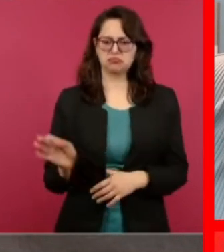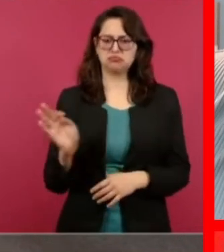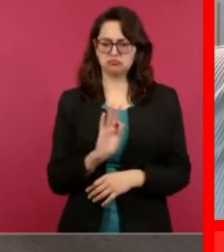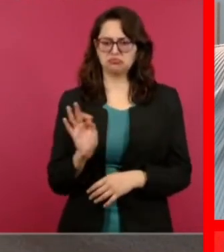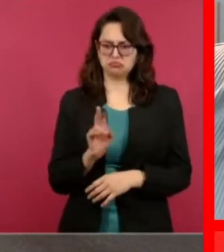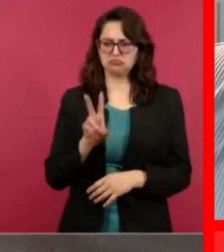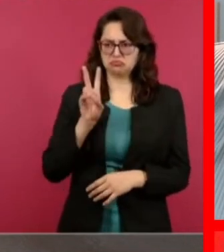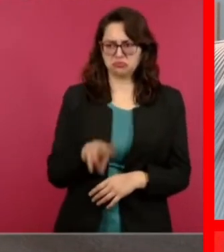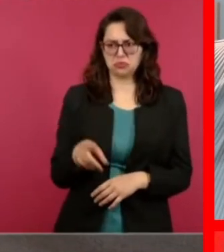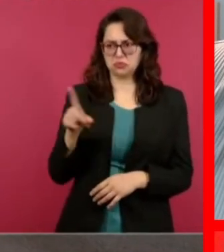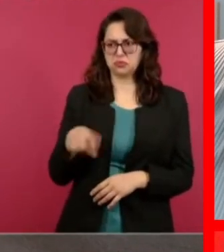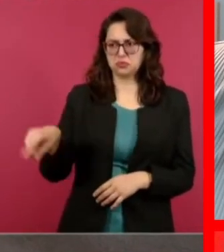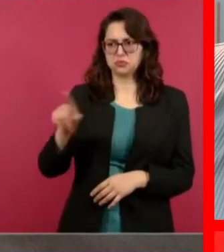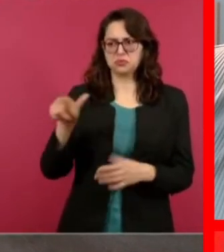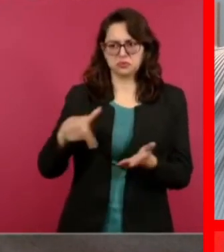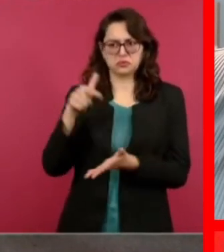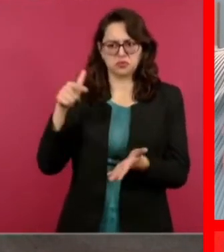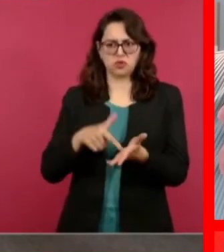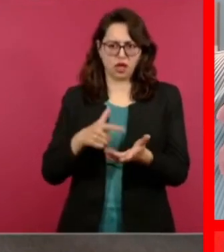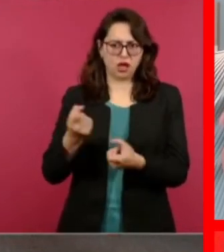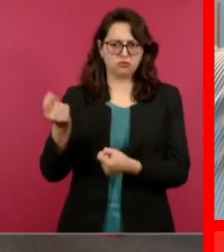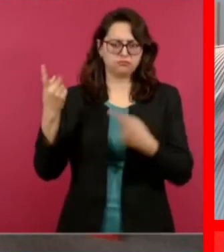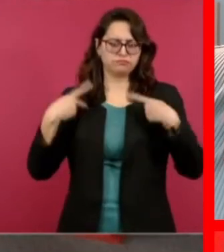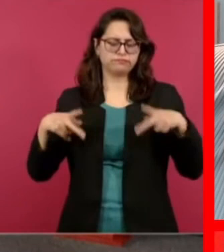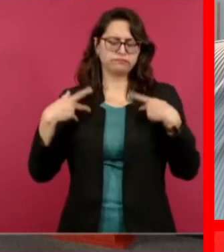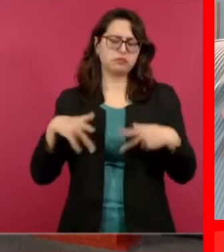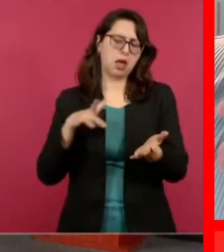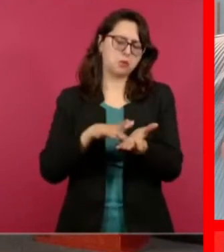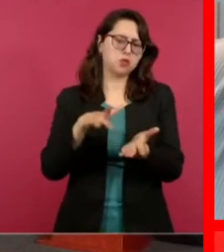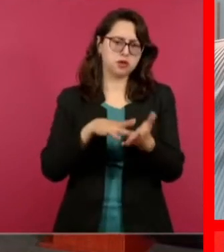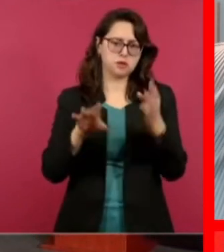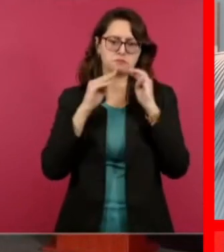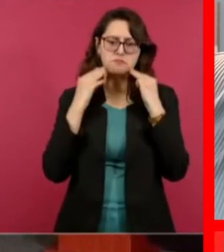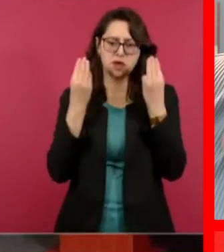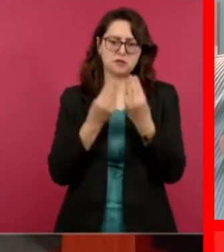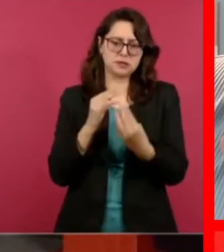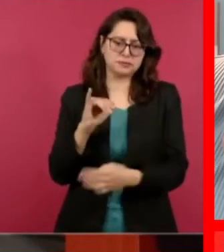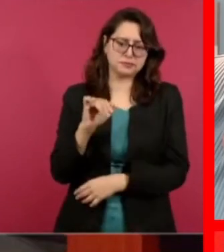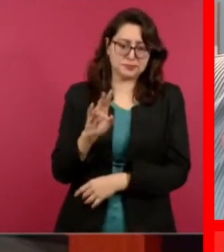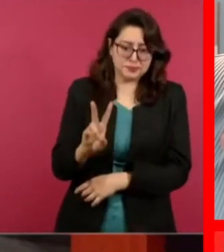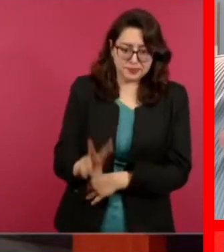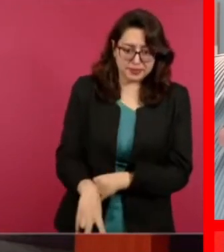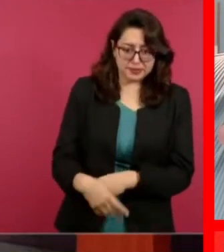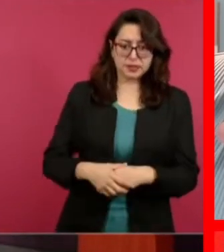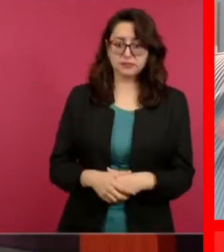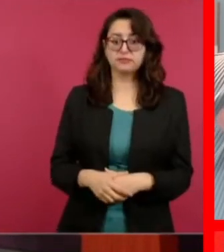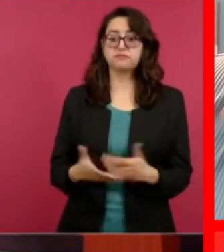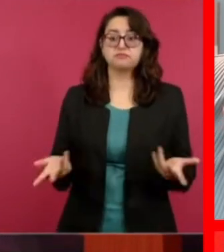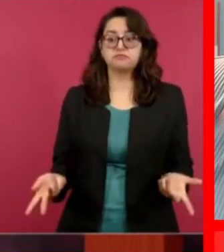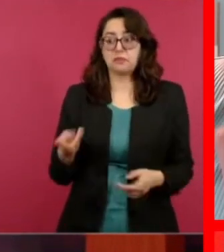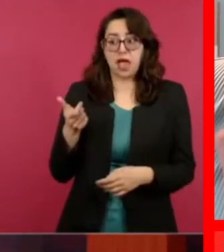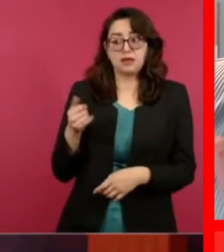en algunas partes del país porque